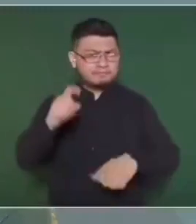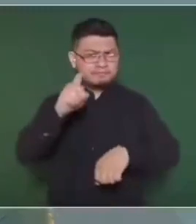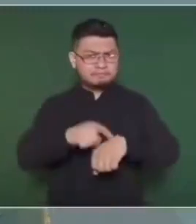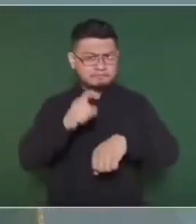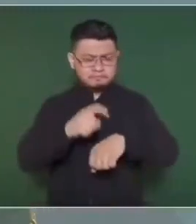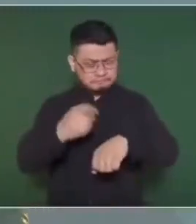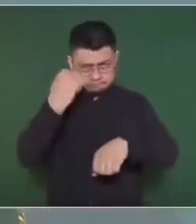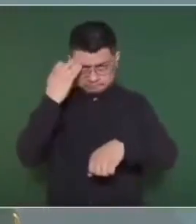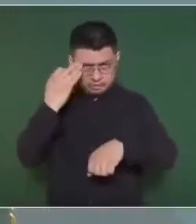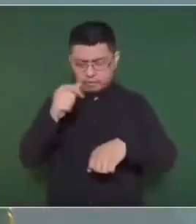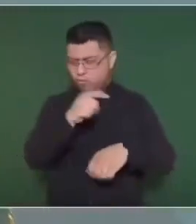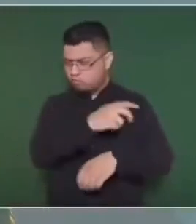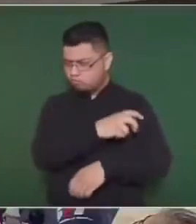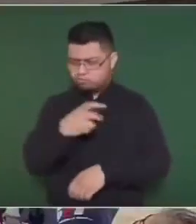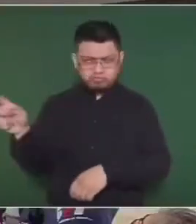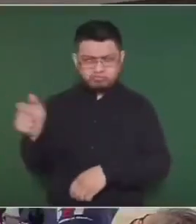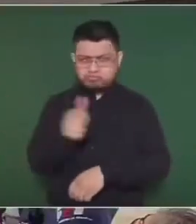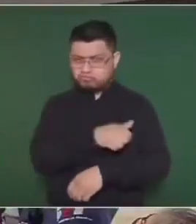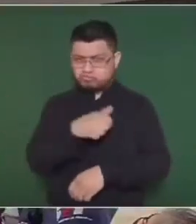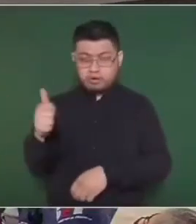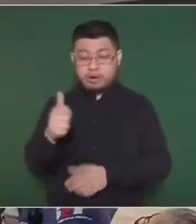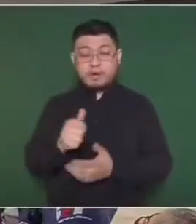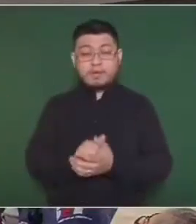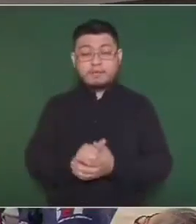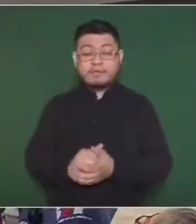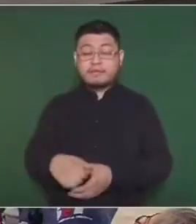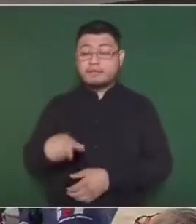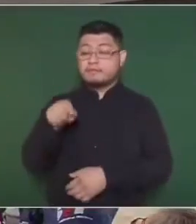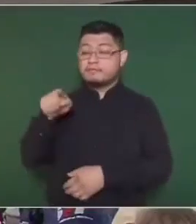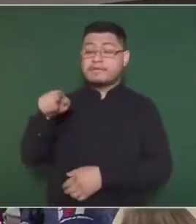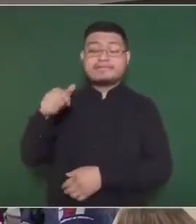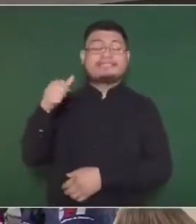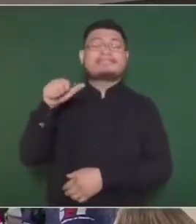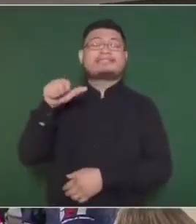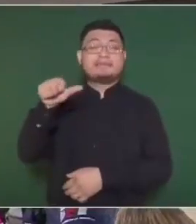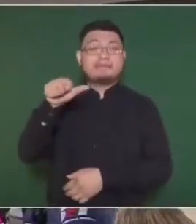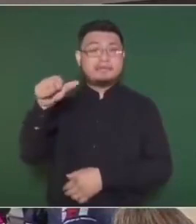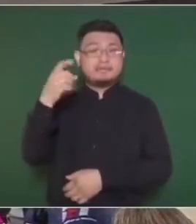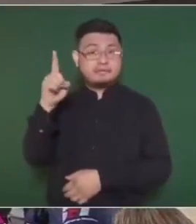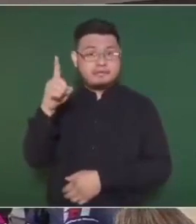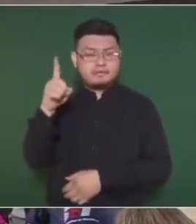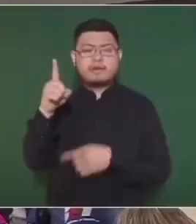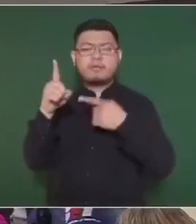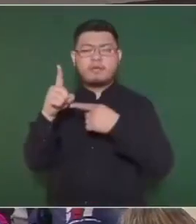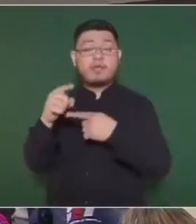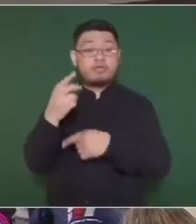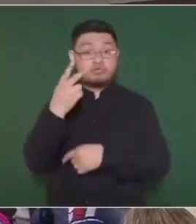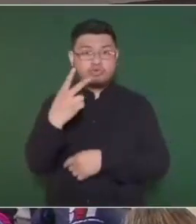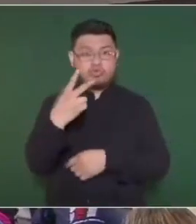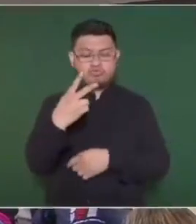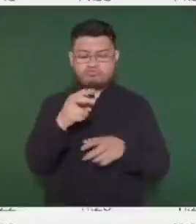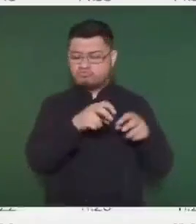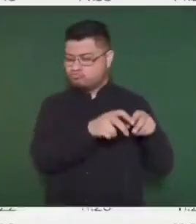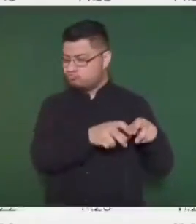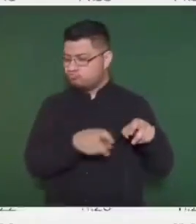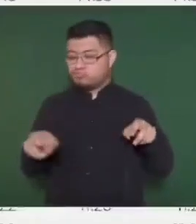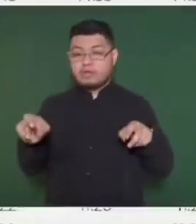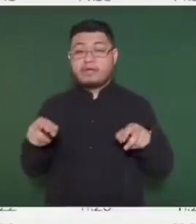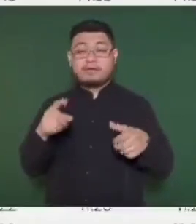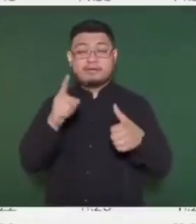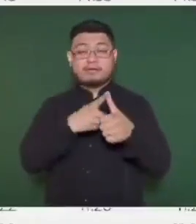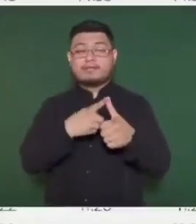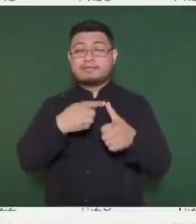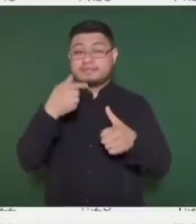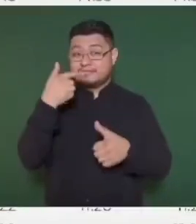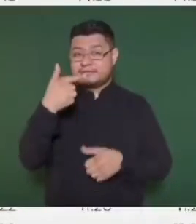Como se ve informado, a partir del 16 de diciembre partirán dos trenes, a las 7 y a las 11